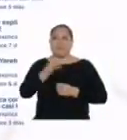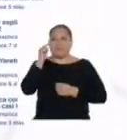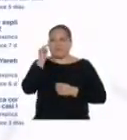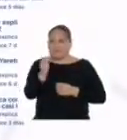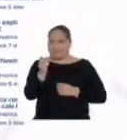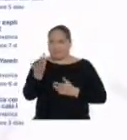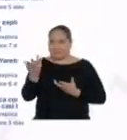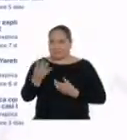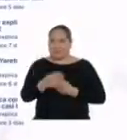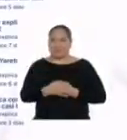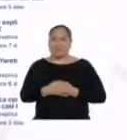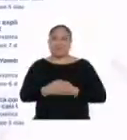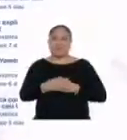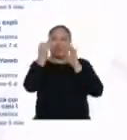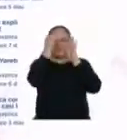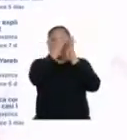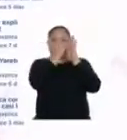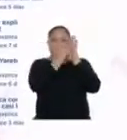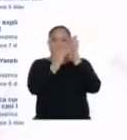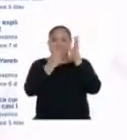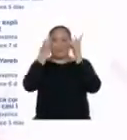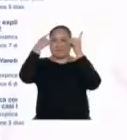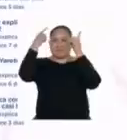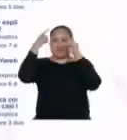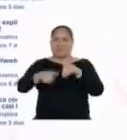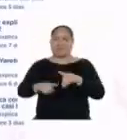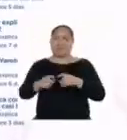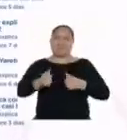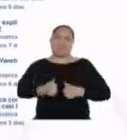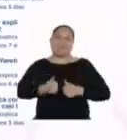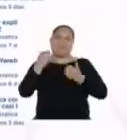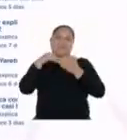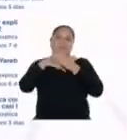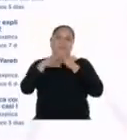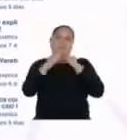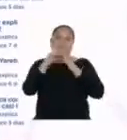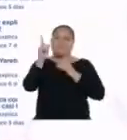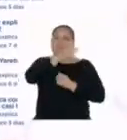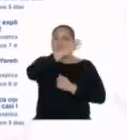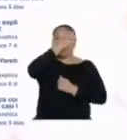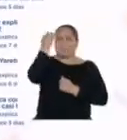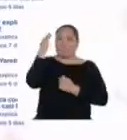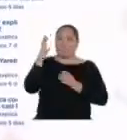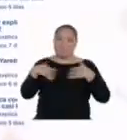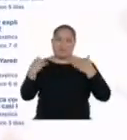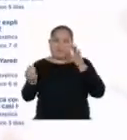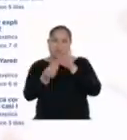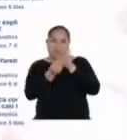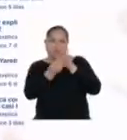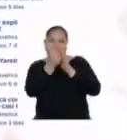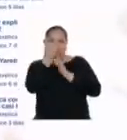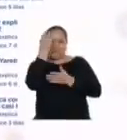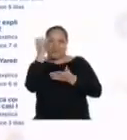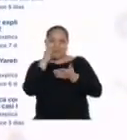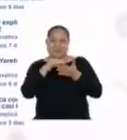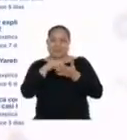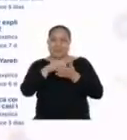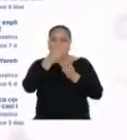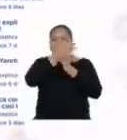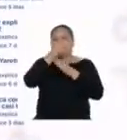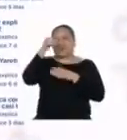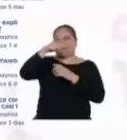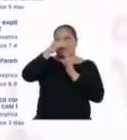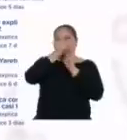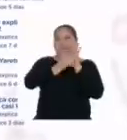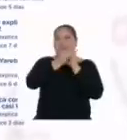Este ha sido el ranking de los acuerdos para vivir en casa. No se olviden que pueden agregarle unos cuantos más. Compartan